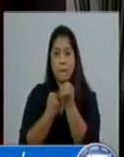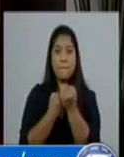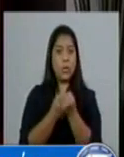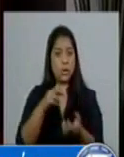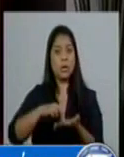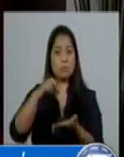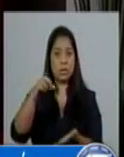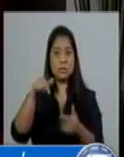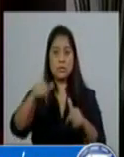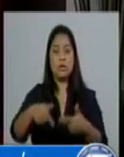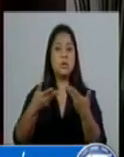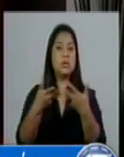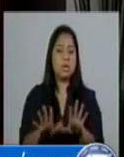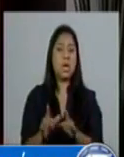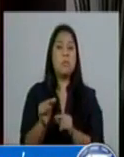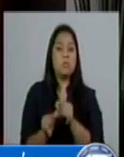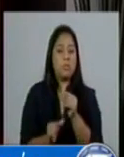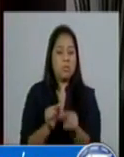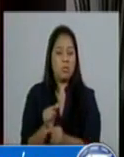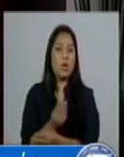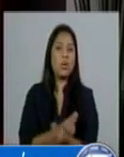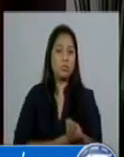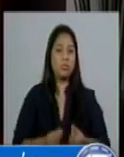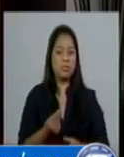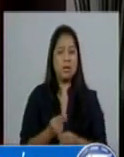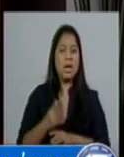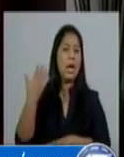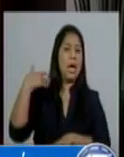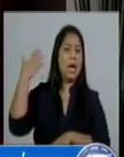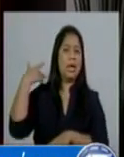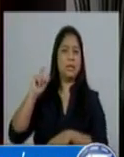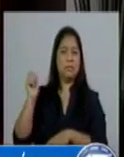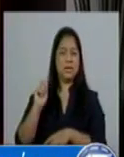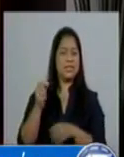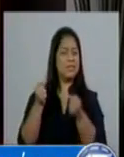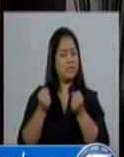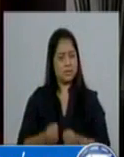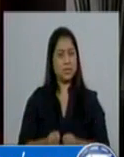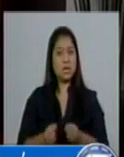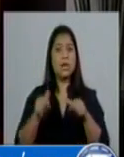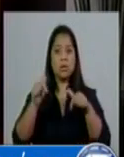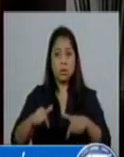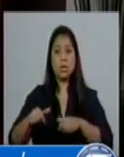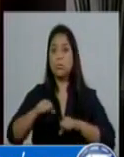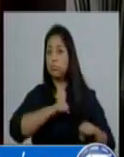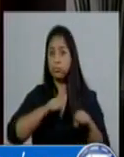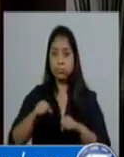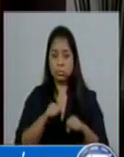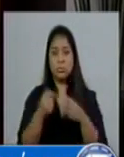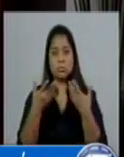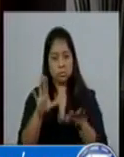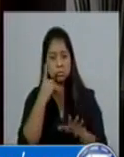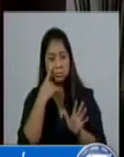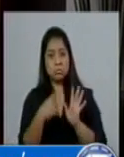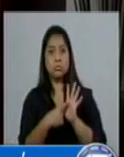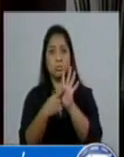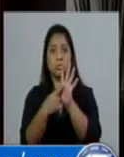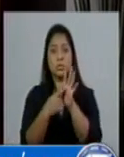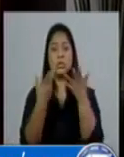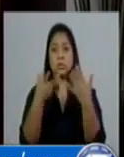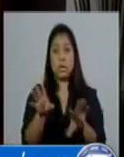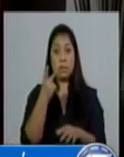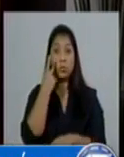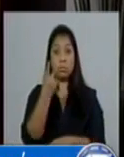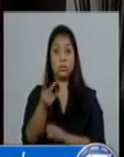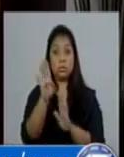revertir la difícil situación económica de los meses pasados. Las acciones han funcionado, lo hemos reflejado en que han bajado